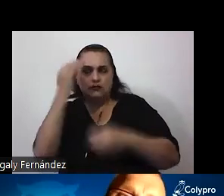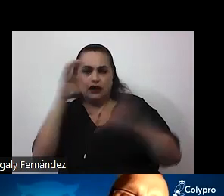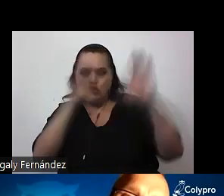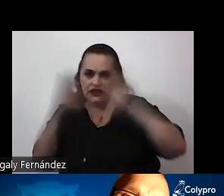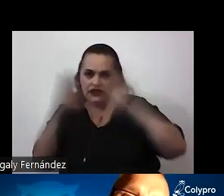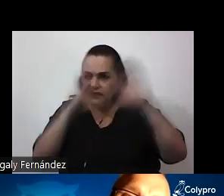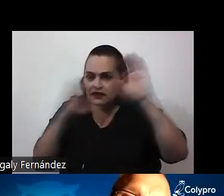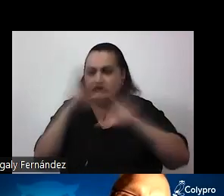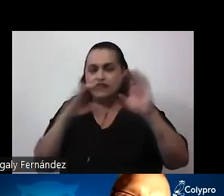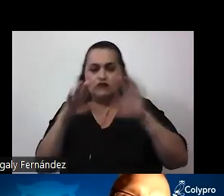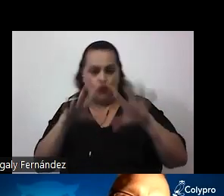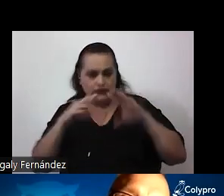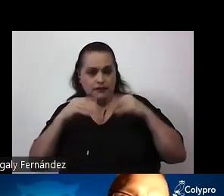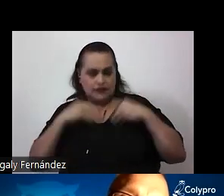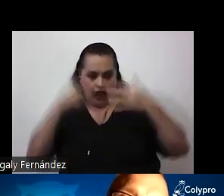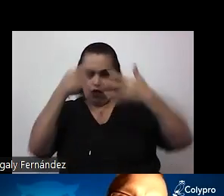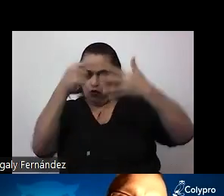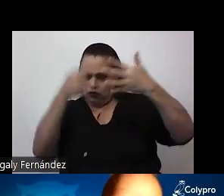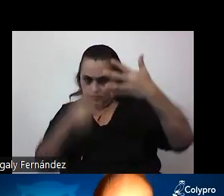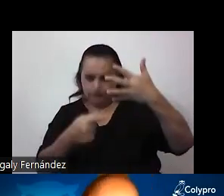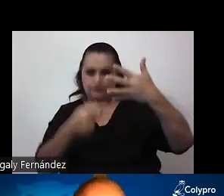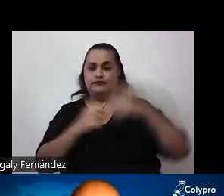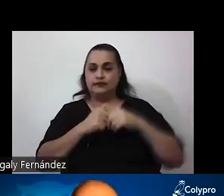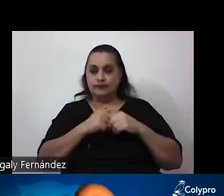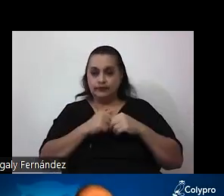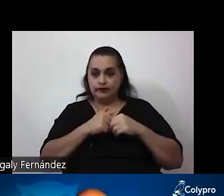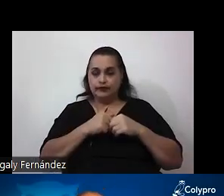científicamente aceptado, etcétera, etcétera. Bien.